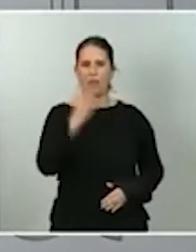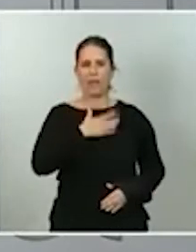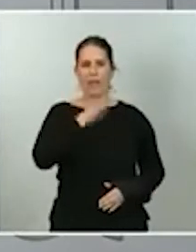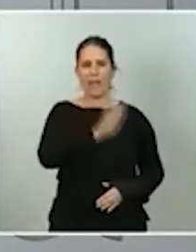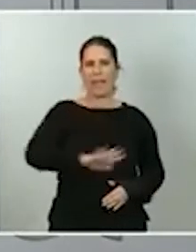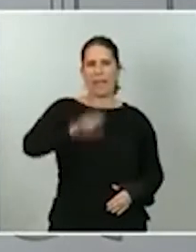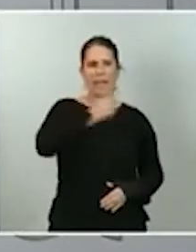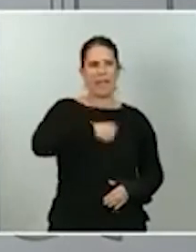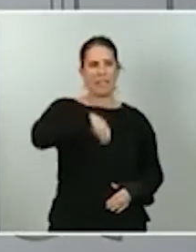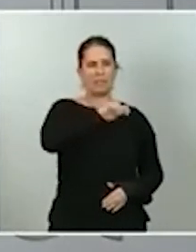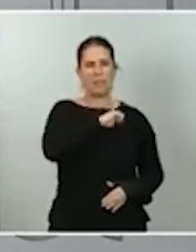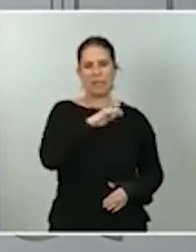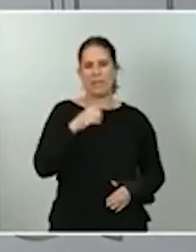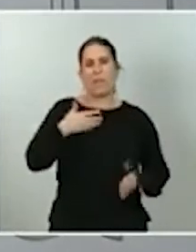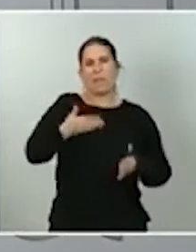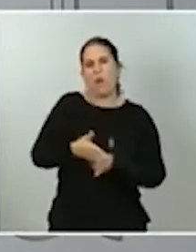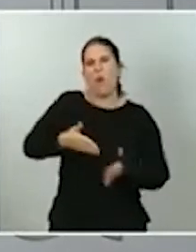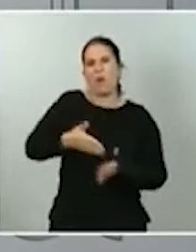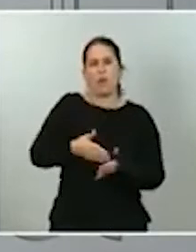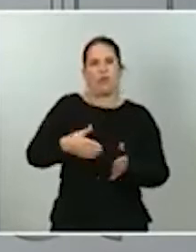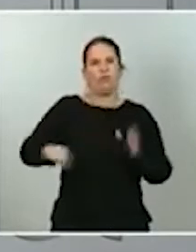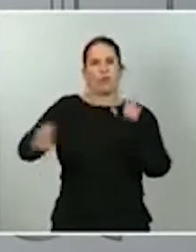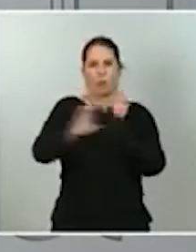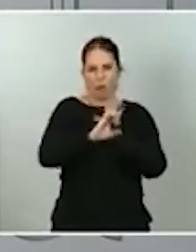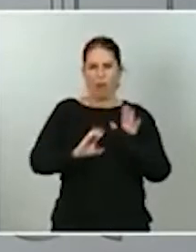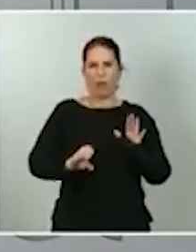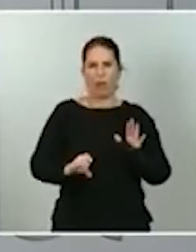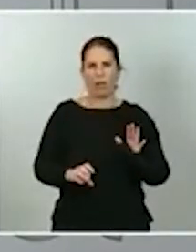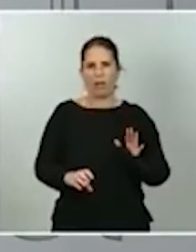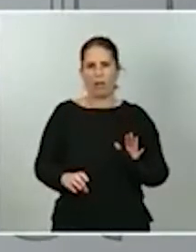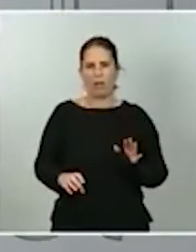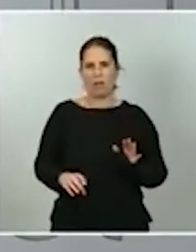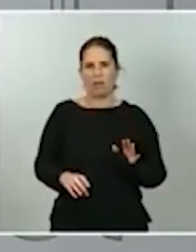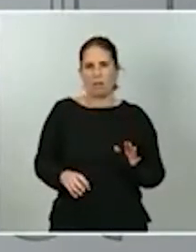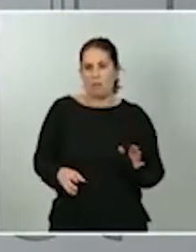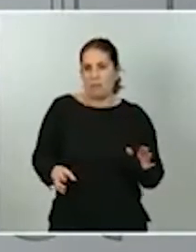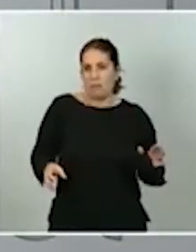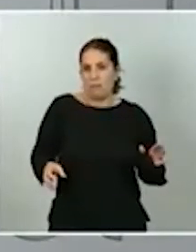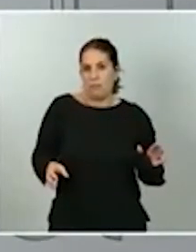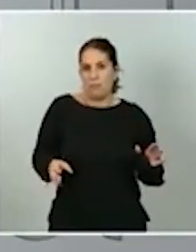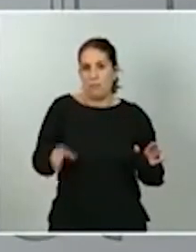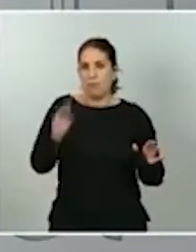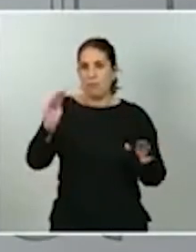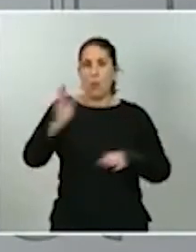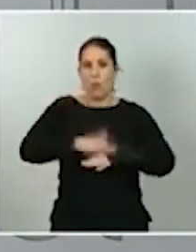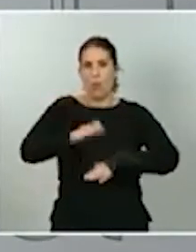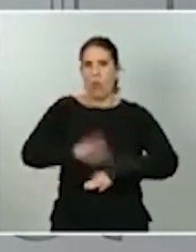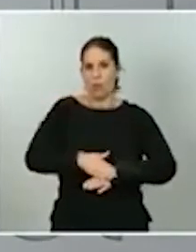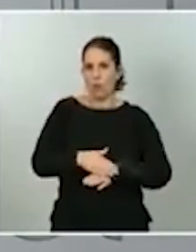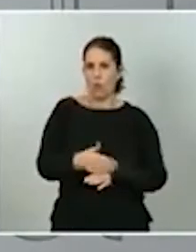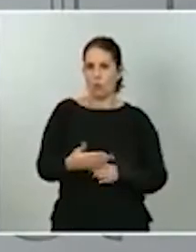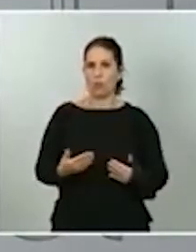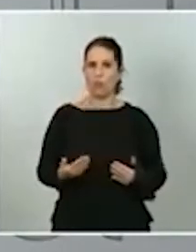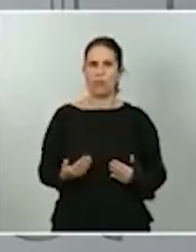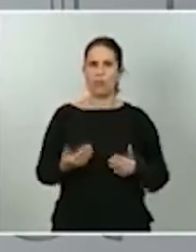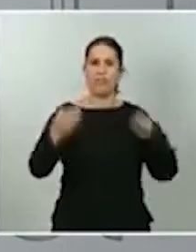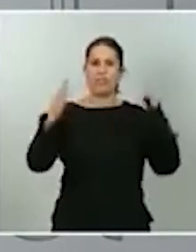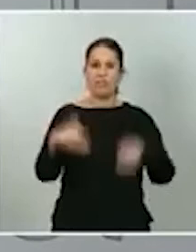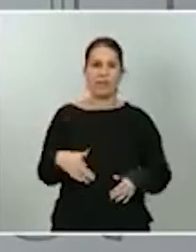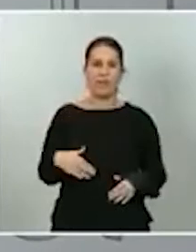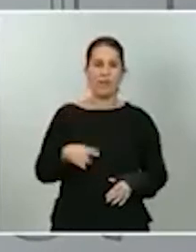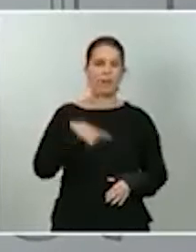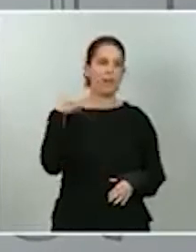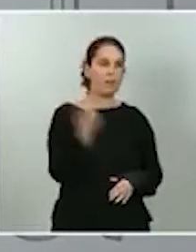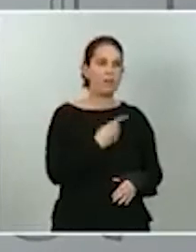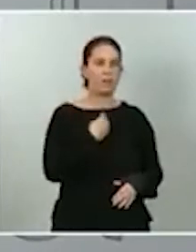bloqueo constitucional. No puede tener otro nombre esta actuación que está haciendo que tengamos, sin renovación,